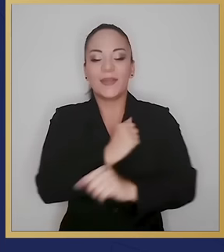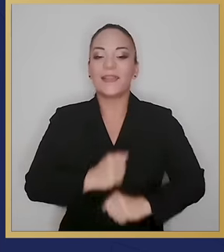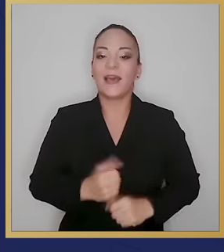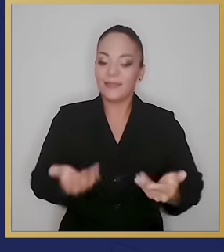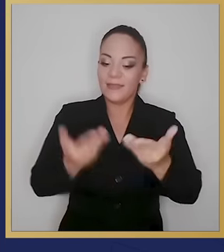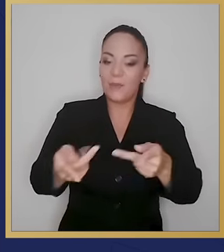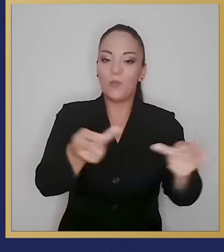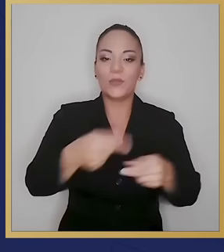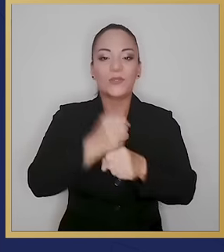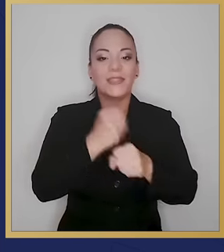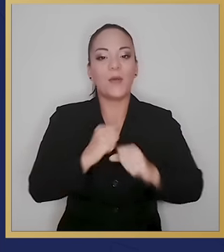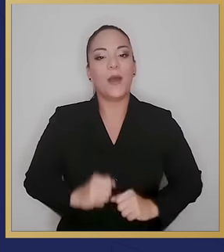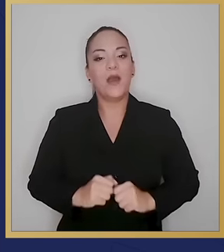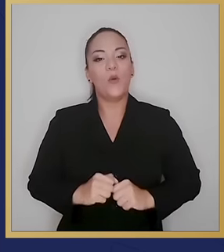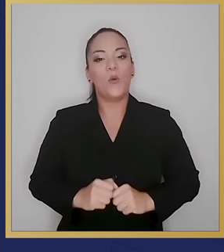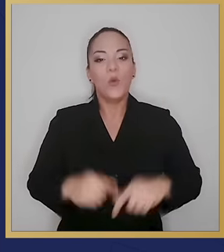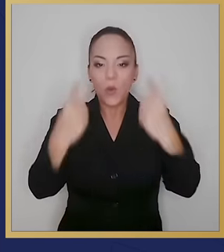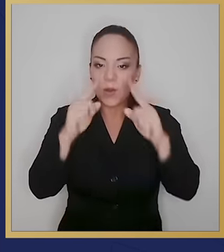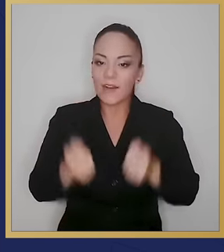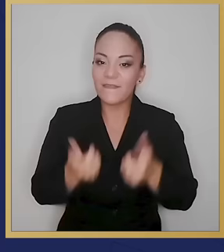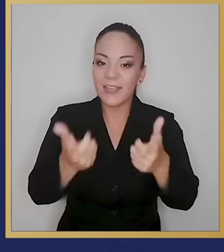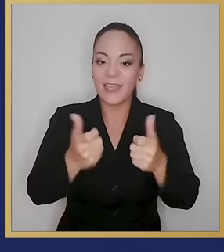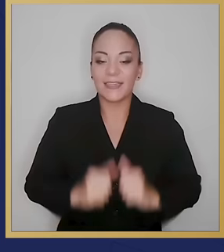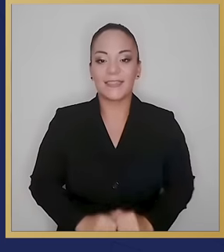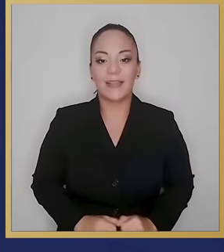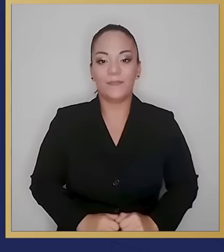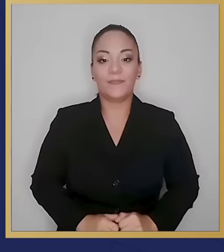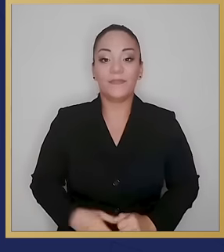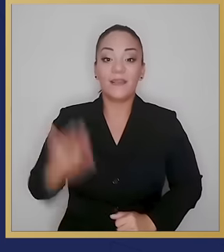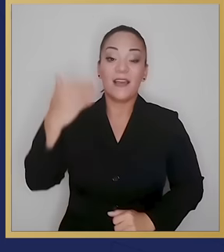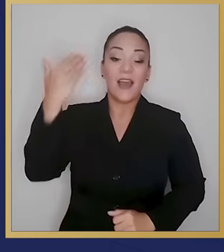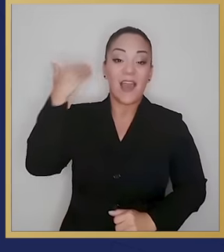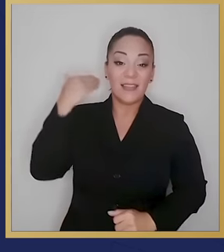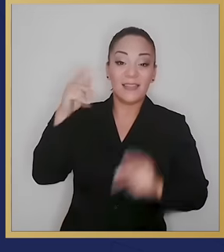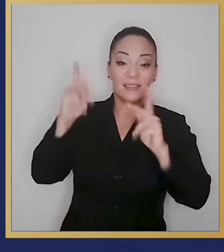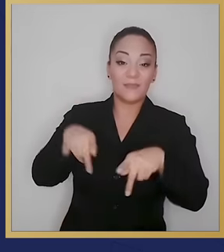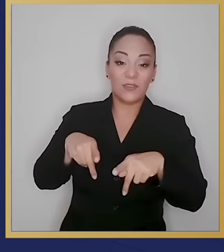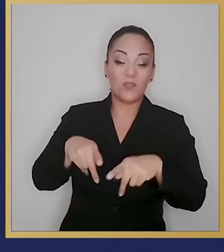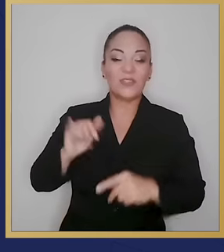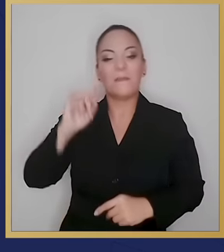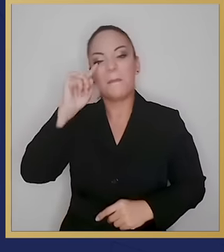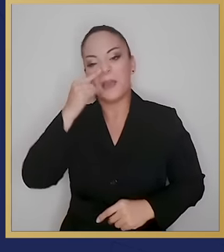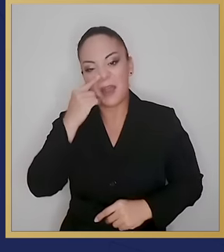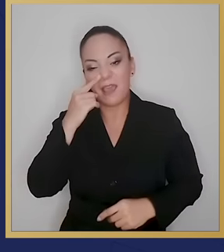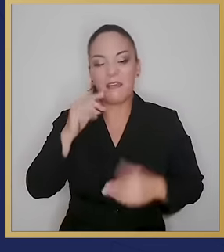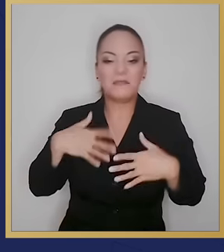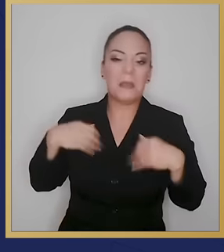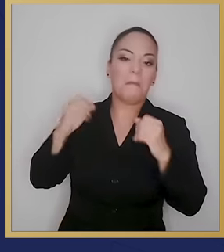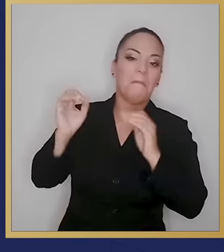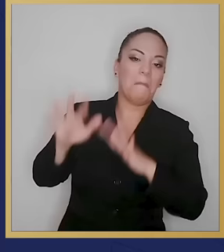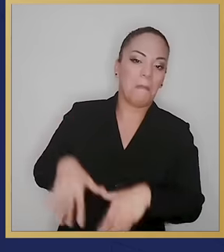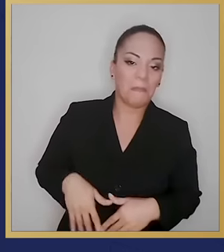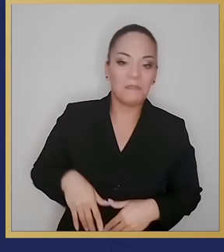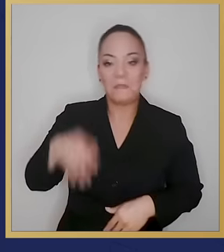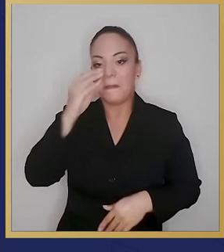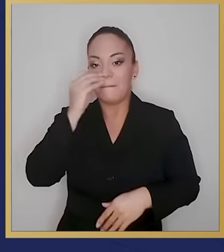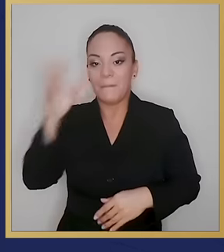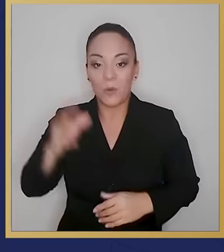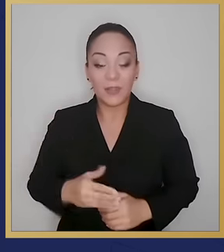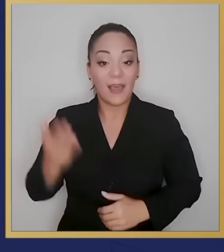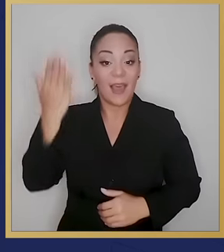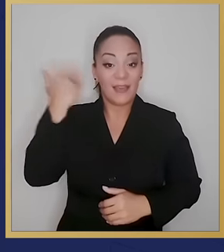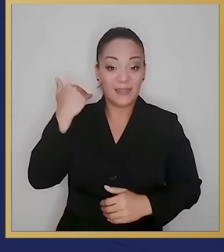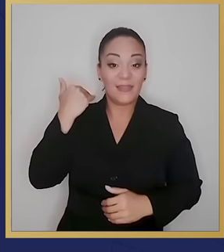empleos, riqueza. Por negligencia, pereza o peor, hubo una época en que no íbamos a tener